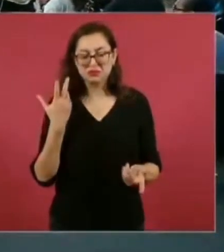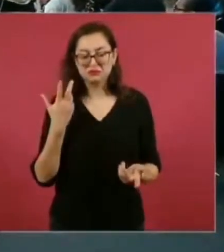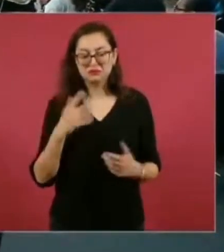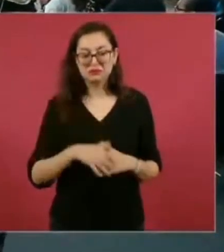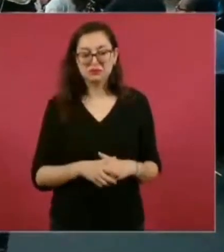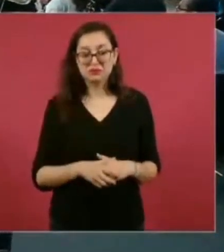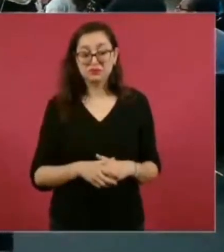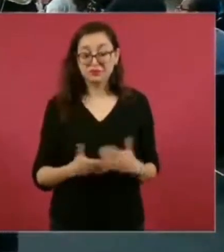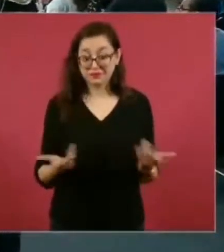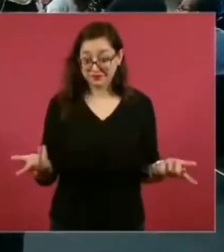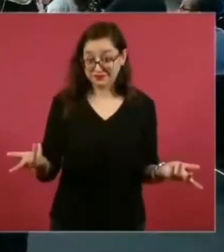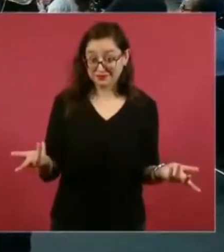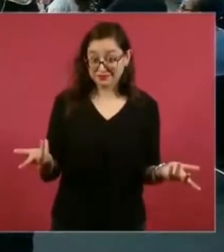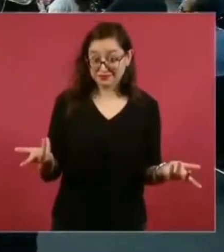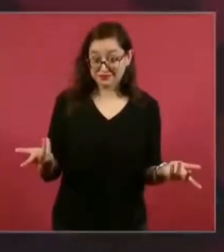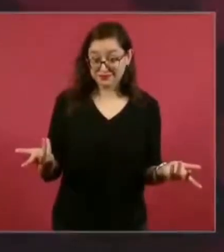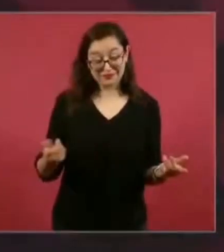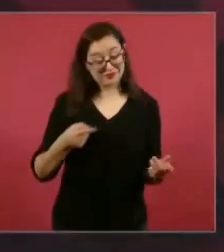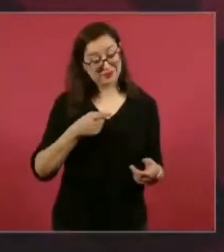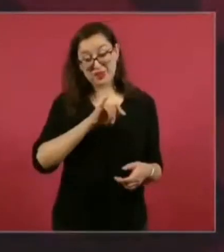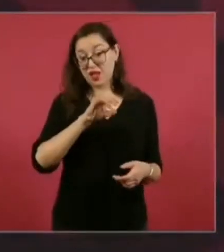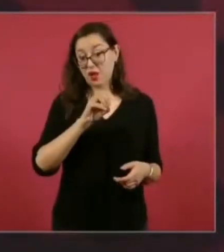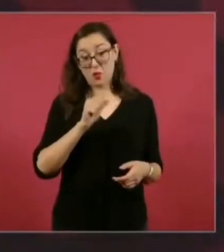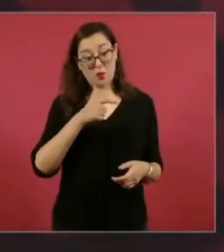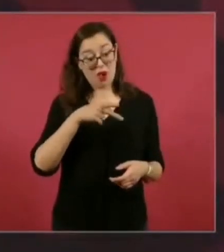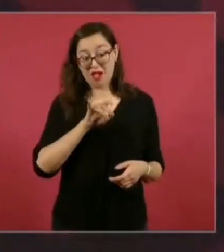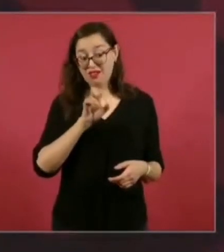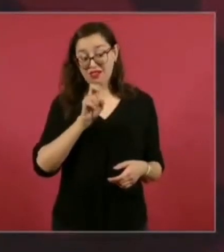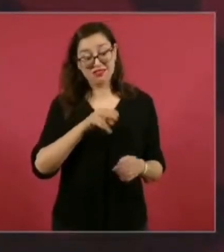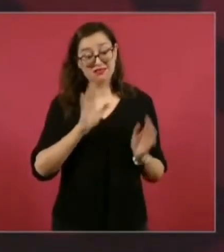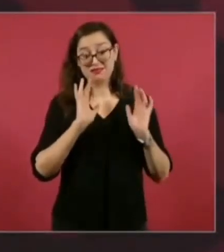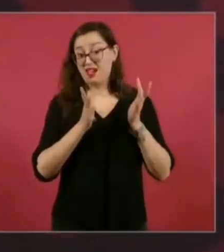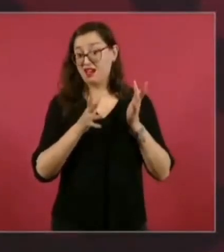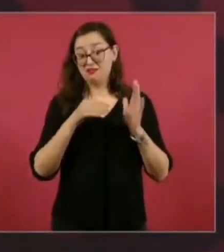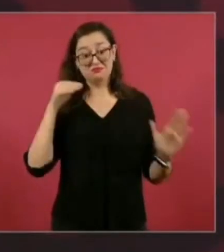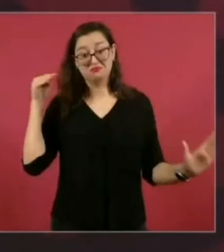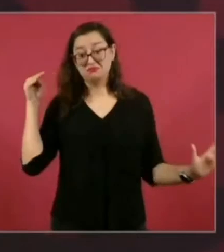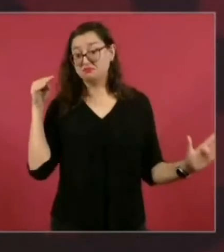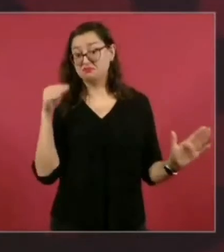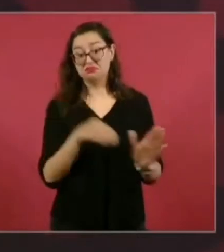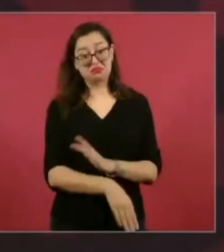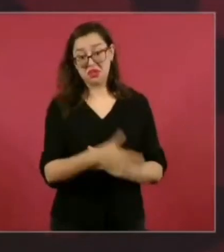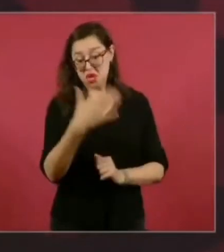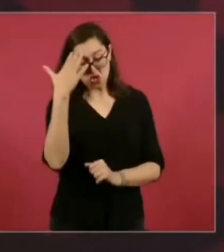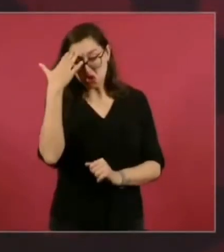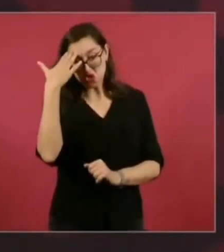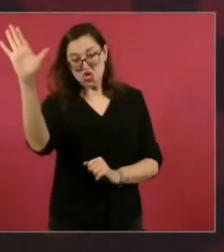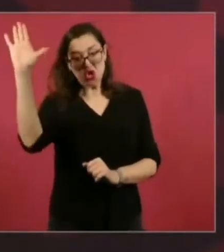No, ya Joaquín está irreconocible,